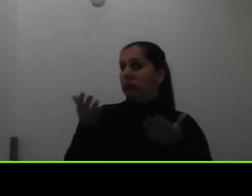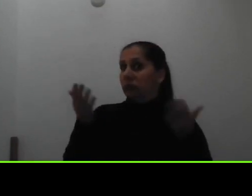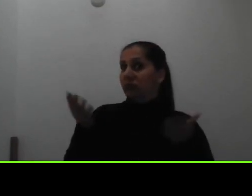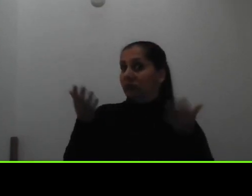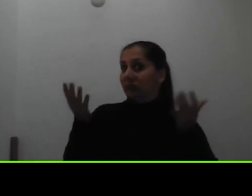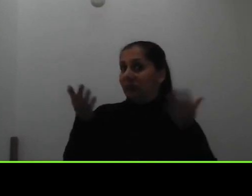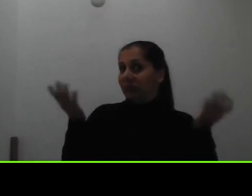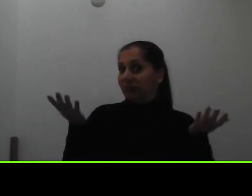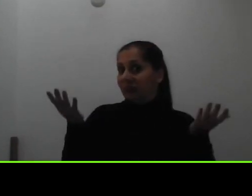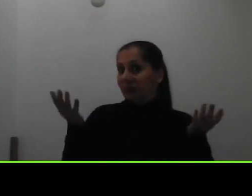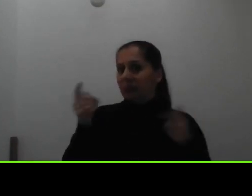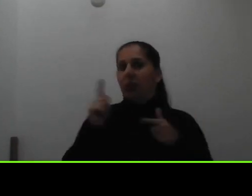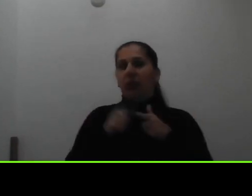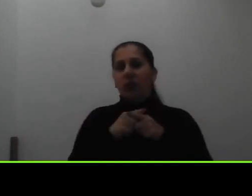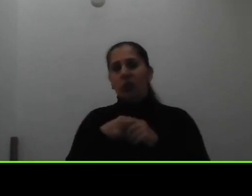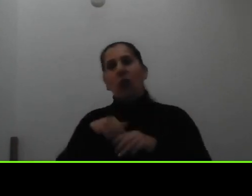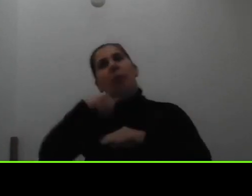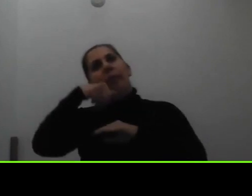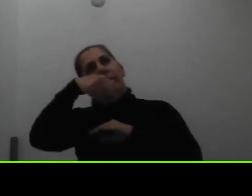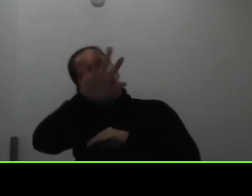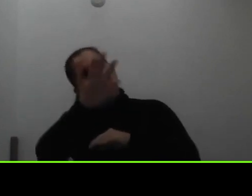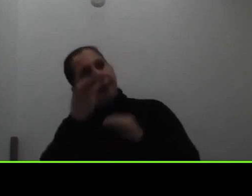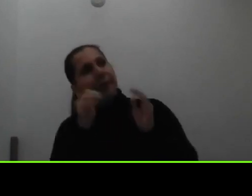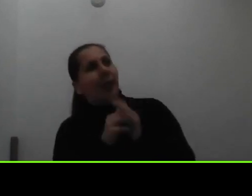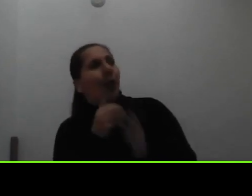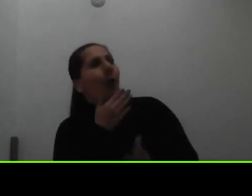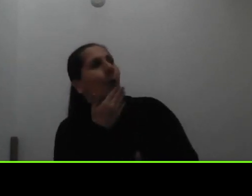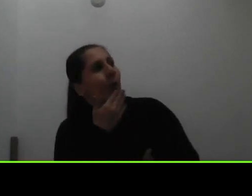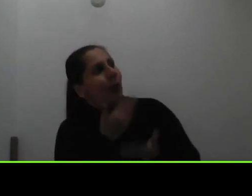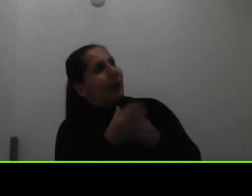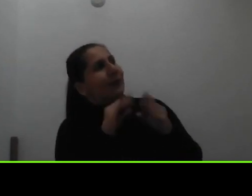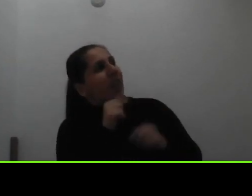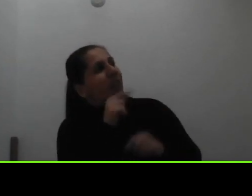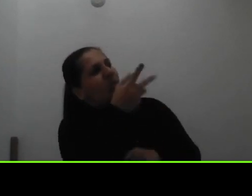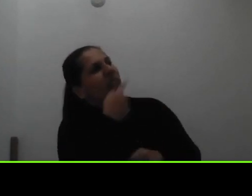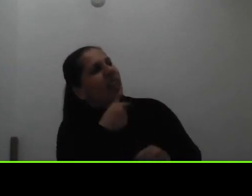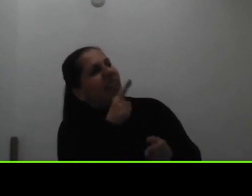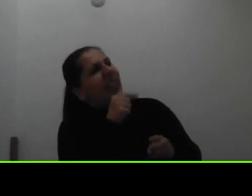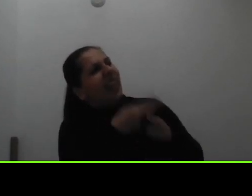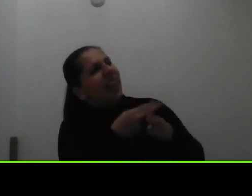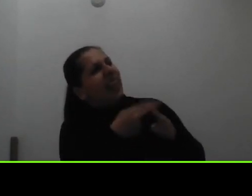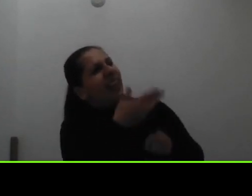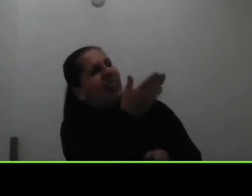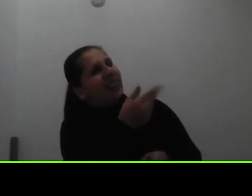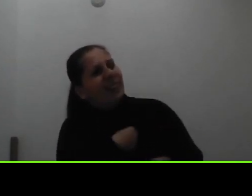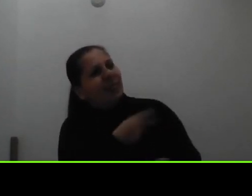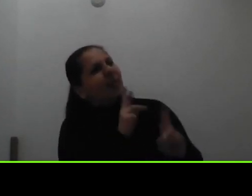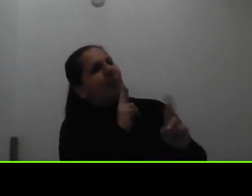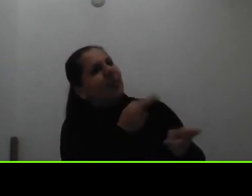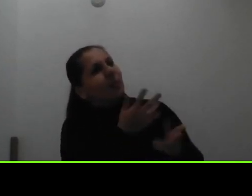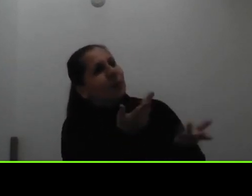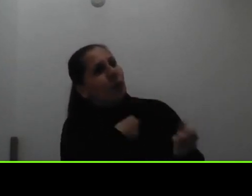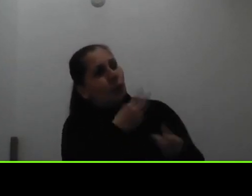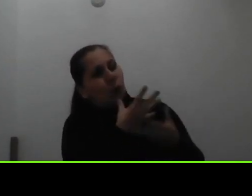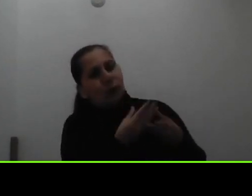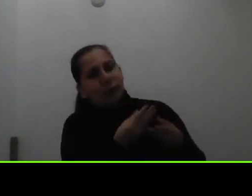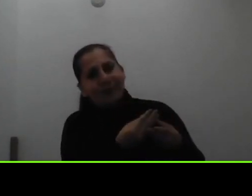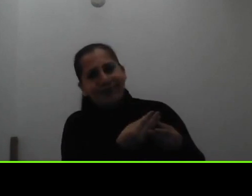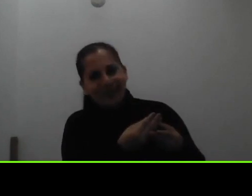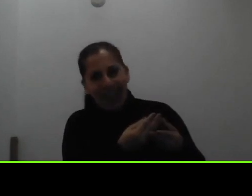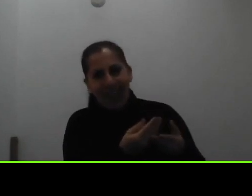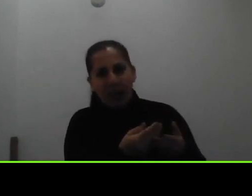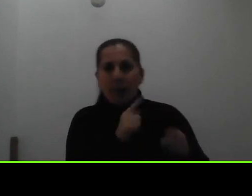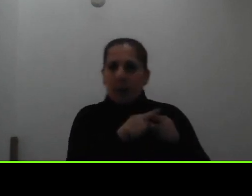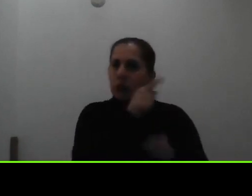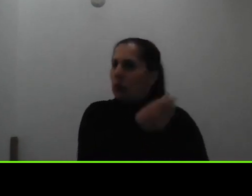enviar otra vez un correo diciendo buenas tardes disculpe usted me puede decir quién es usted para poder dar respuesta a su consulta en cambio si